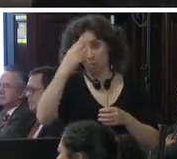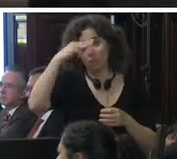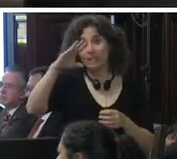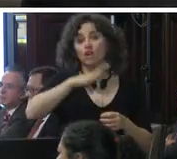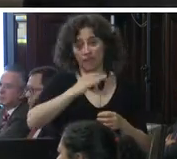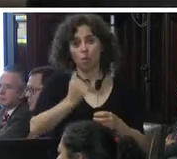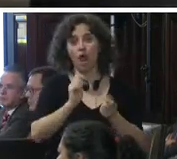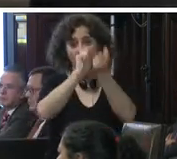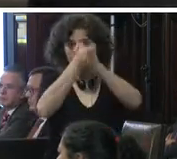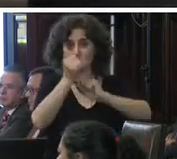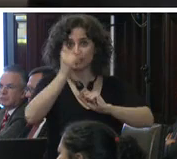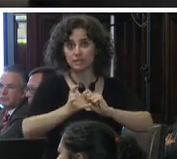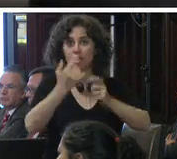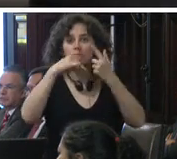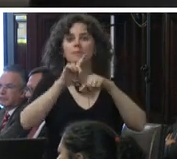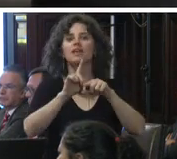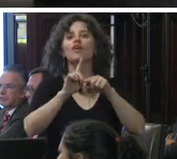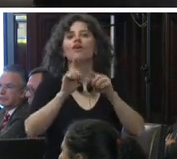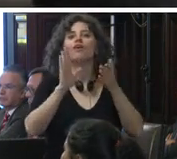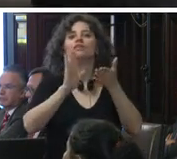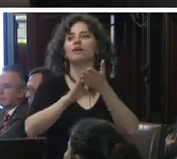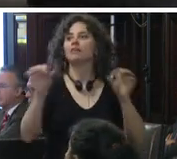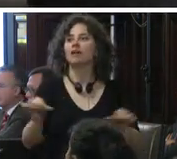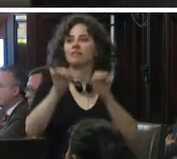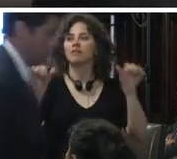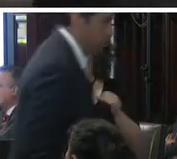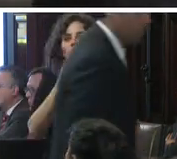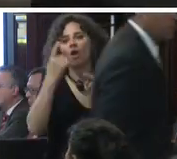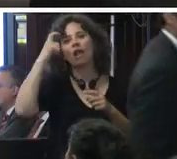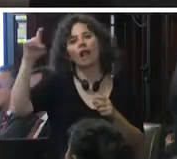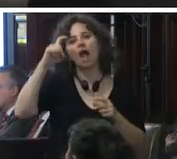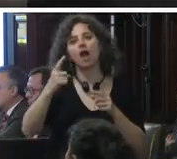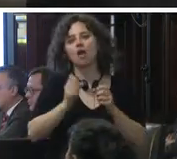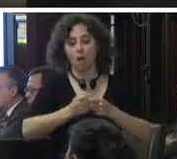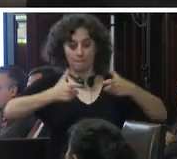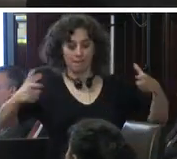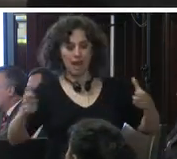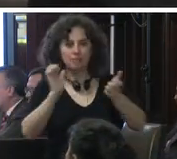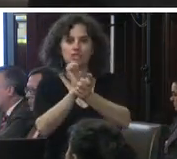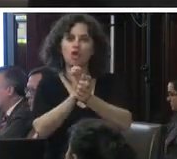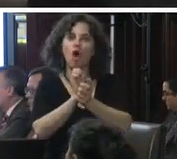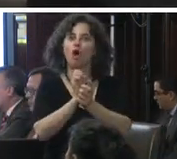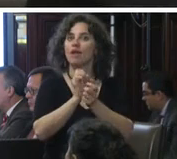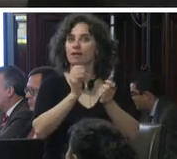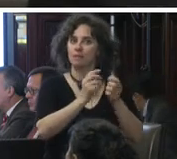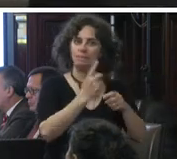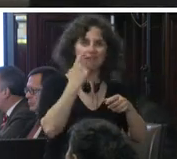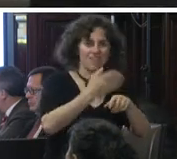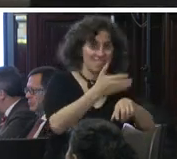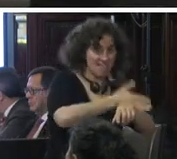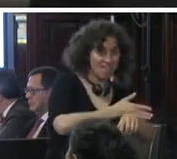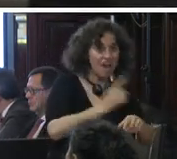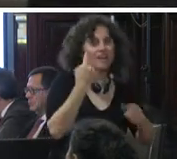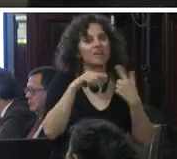una reforma pero el hecho de que se está tratando de crear o ampliar la prisión preventiva oficiosa es por la